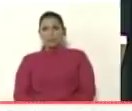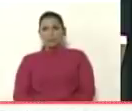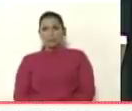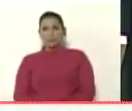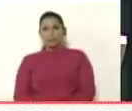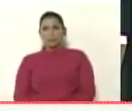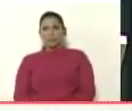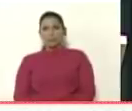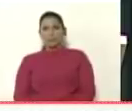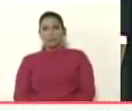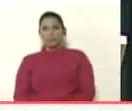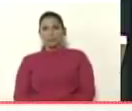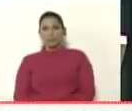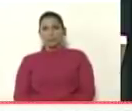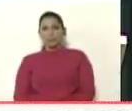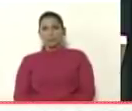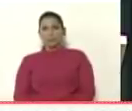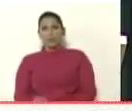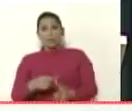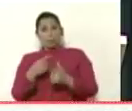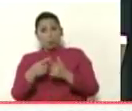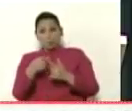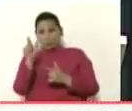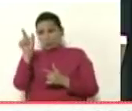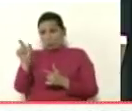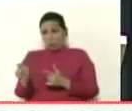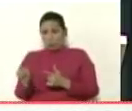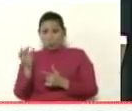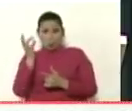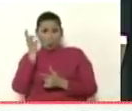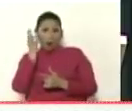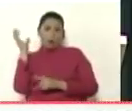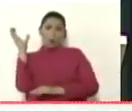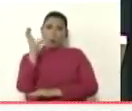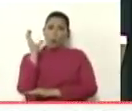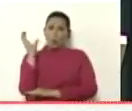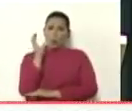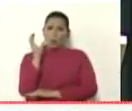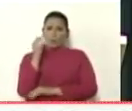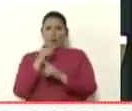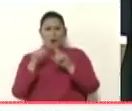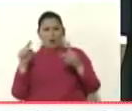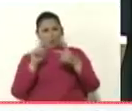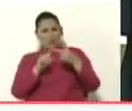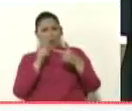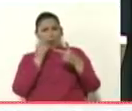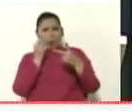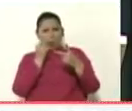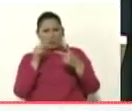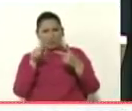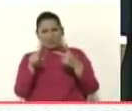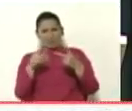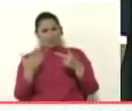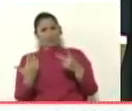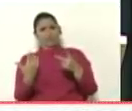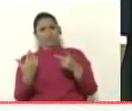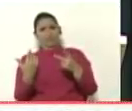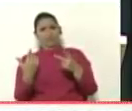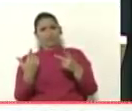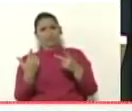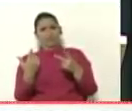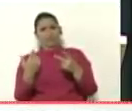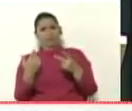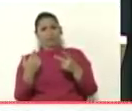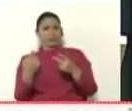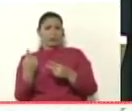esto de la pobre Rosana de Cúcuta y del otro señor eso es pichache eso es el